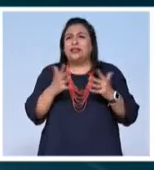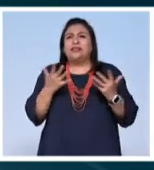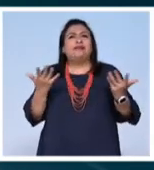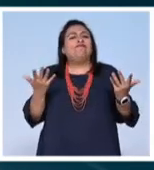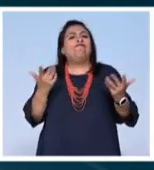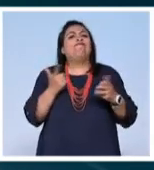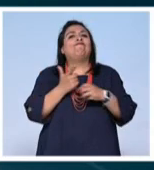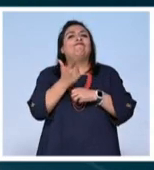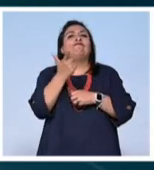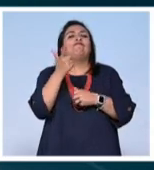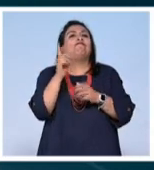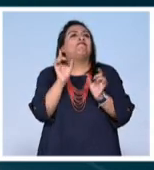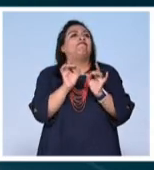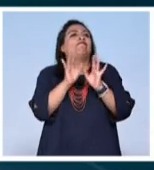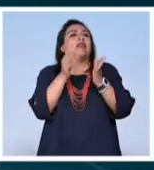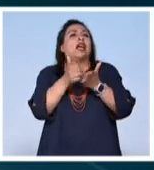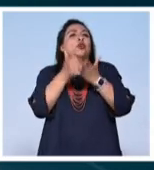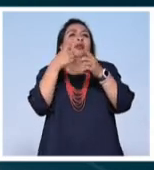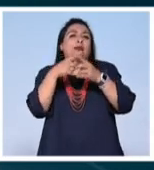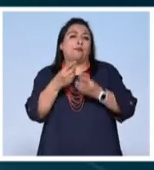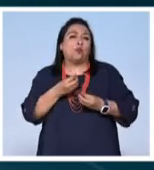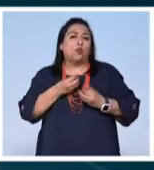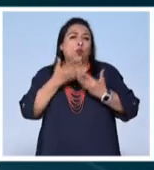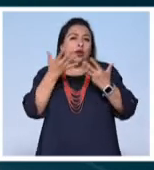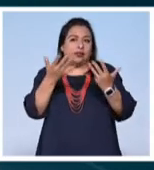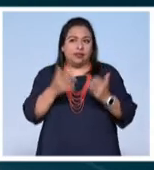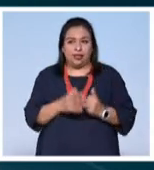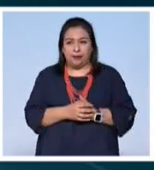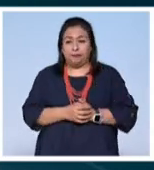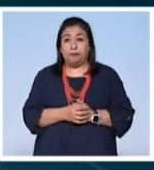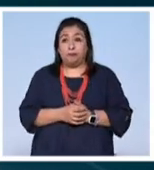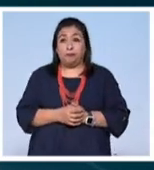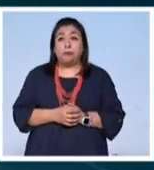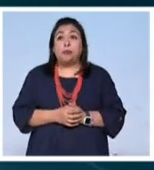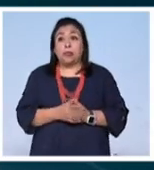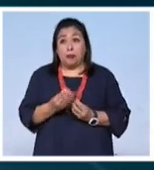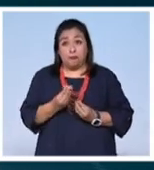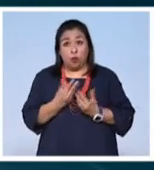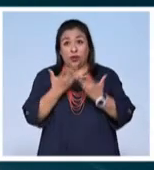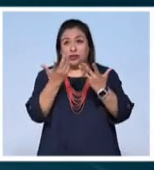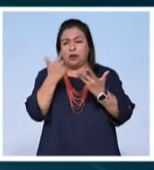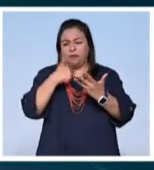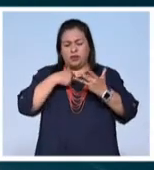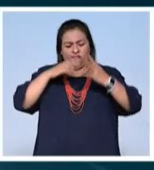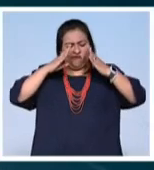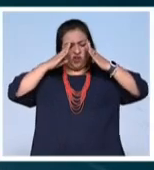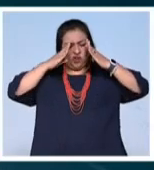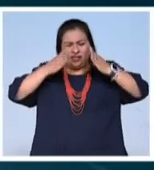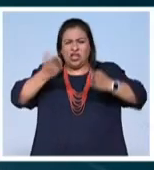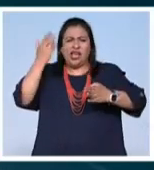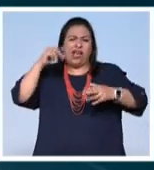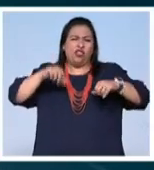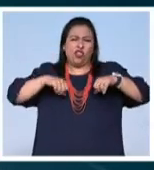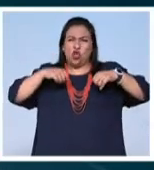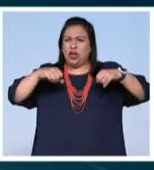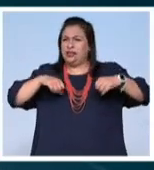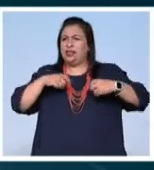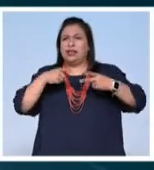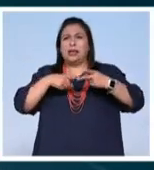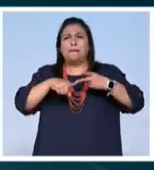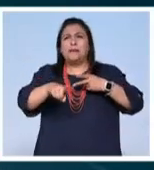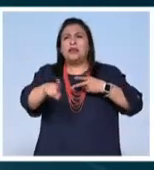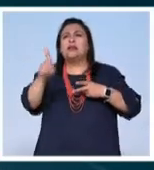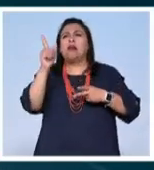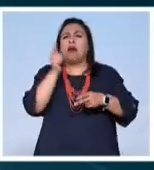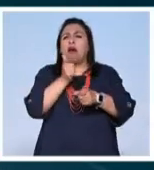ha encontrado por medio de la poesía La poesía ha sido mi vocación desde la adolescencia desde